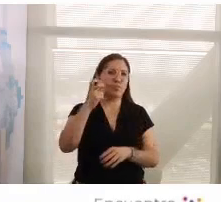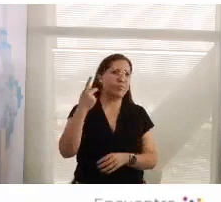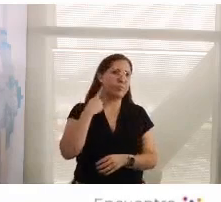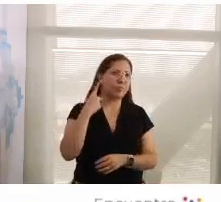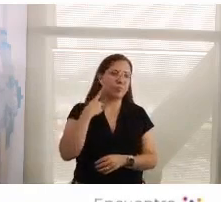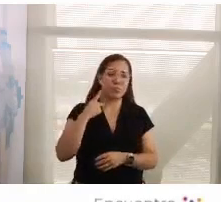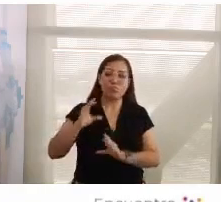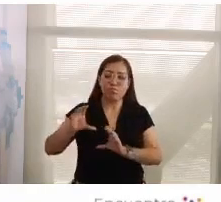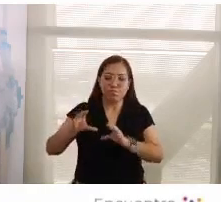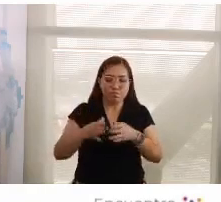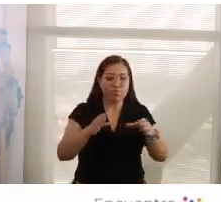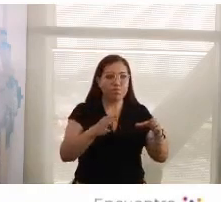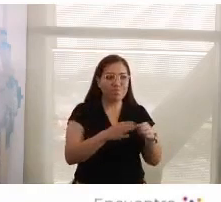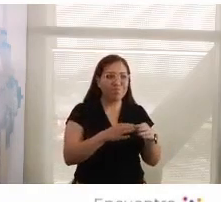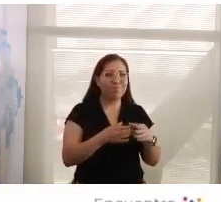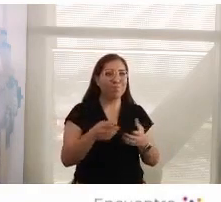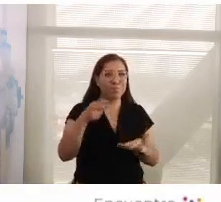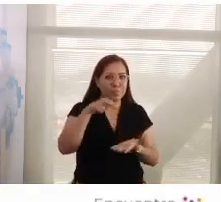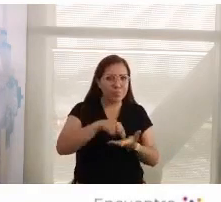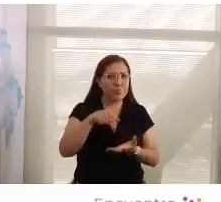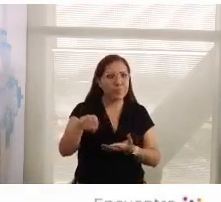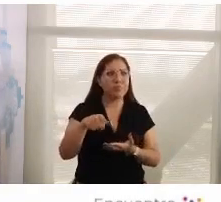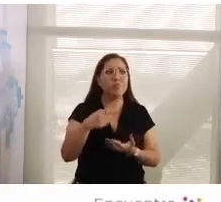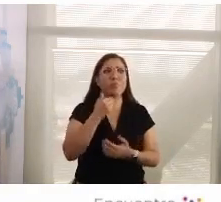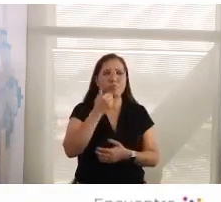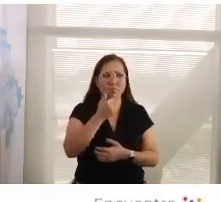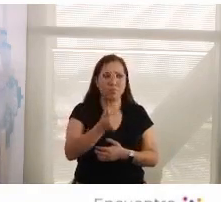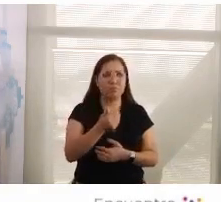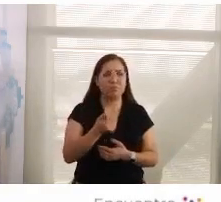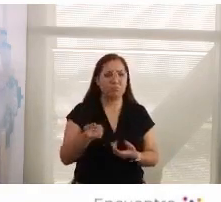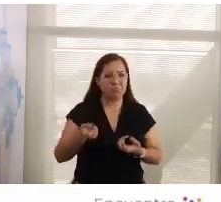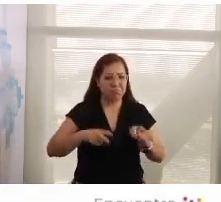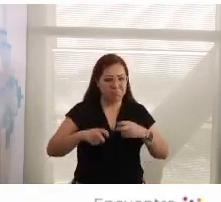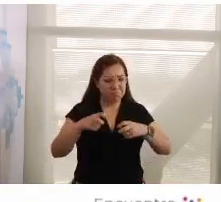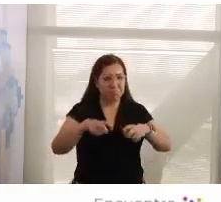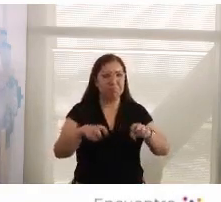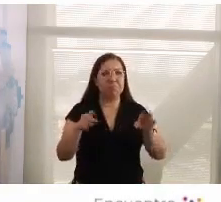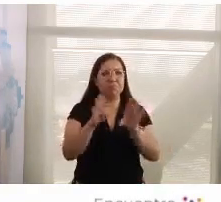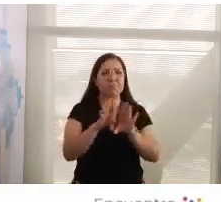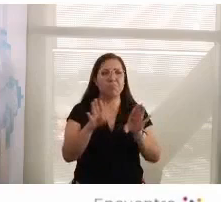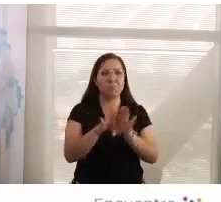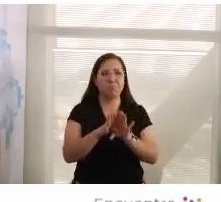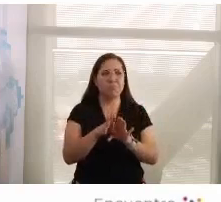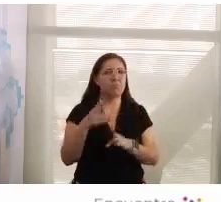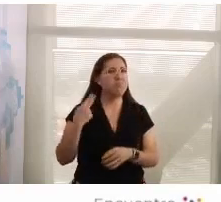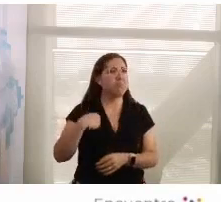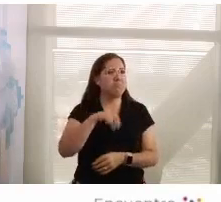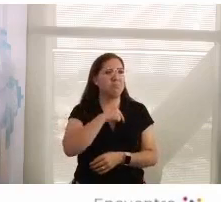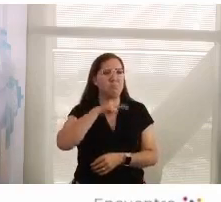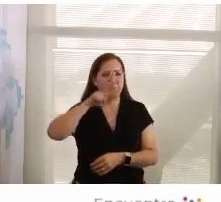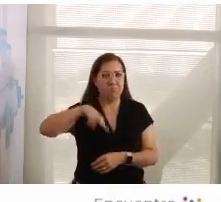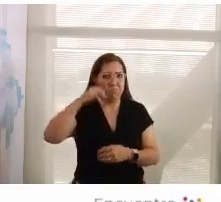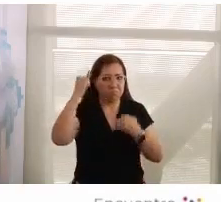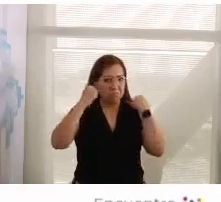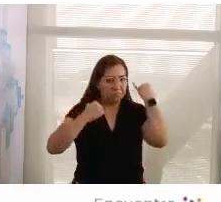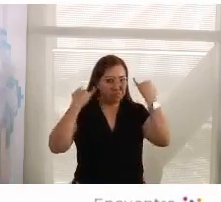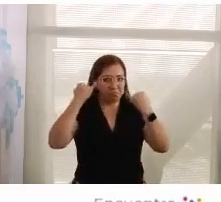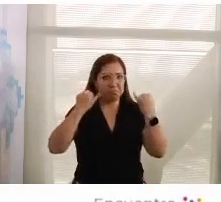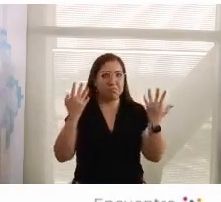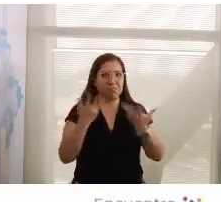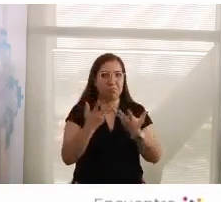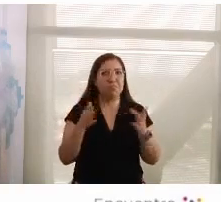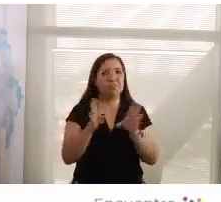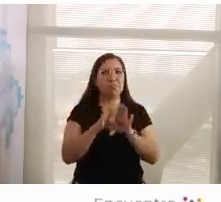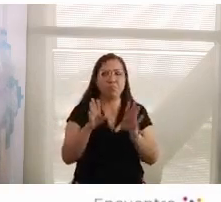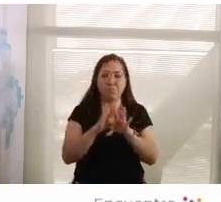parlamentos con excelentes votaciones porque esto ganó tamanha legitimidad en el seio de la